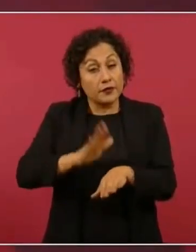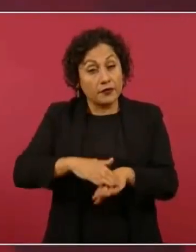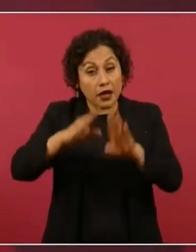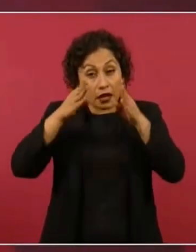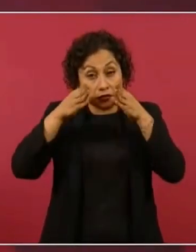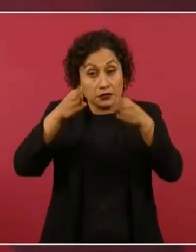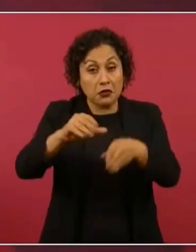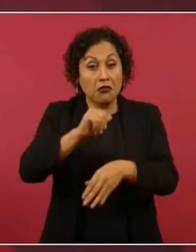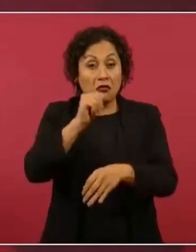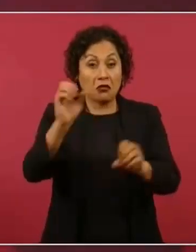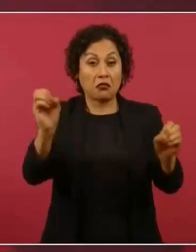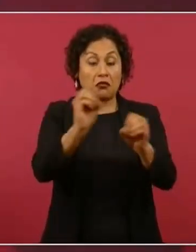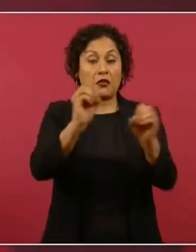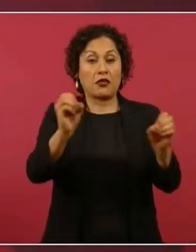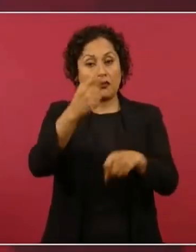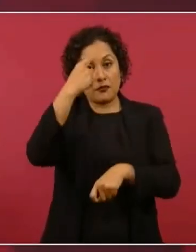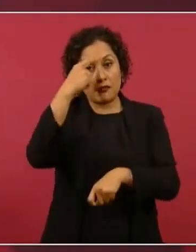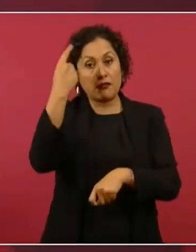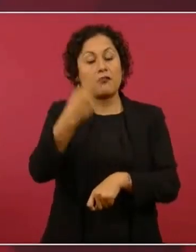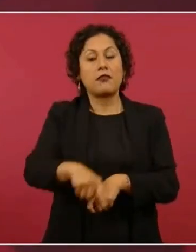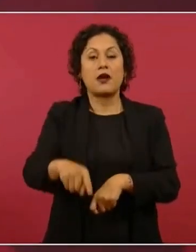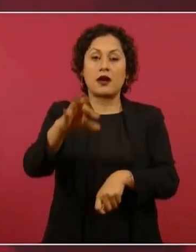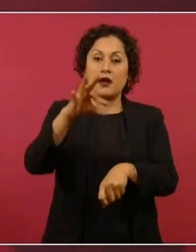y de enfermeras